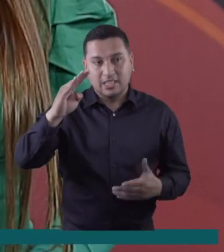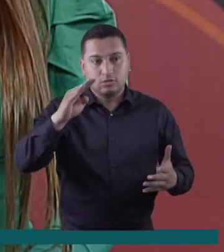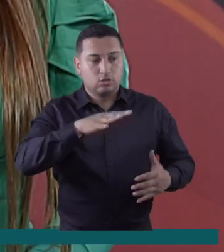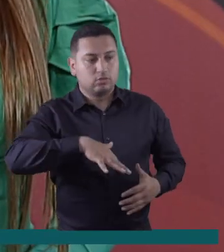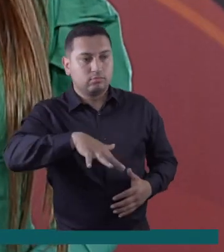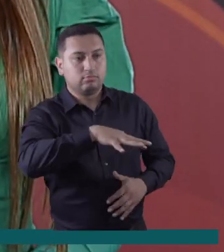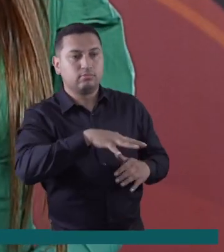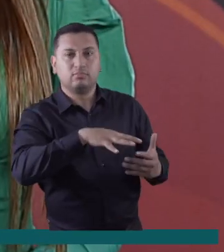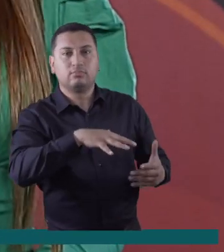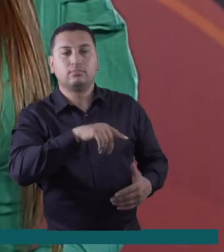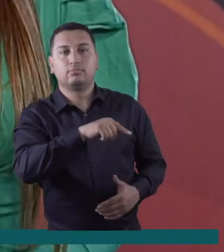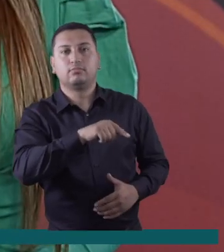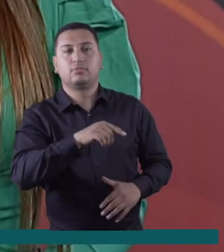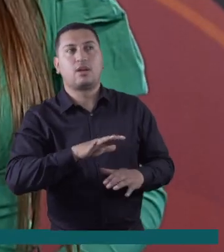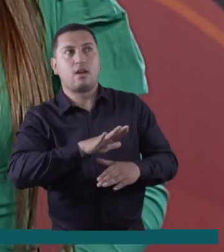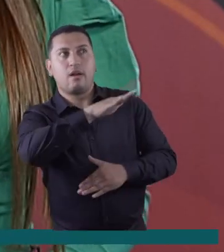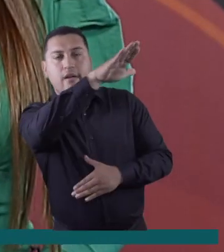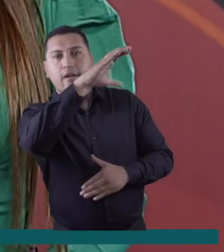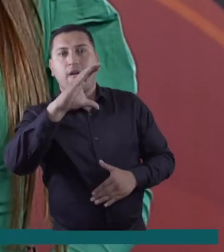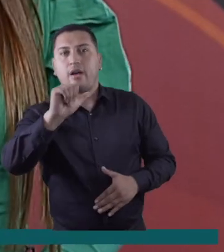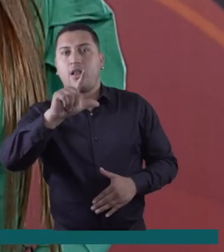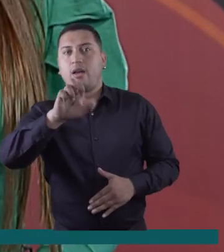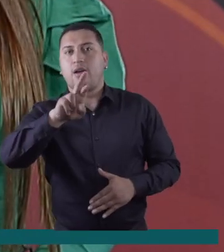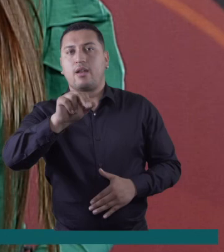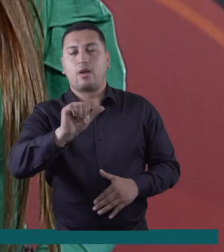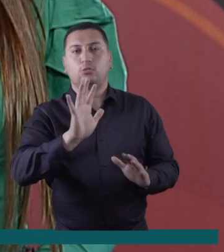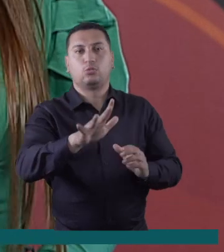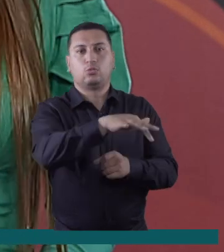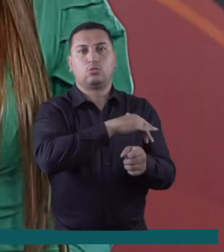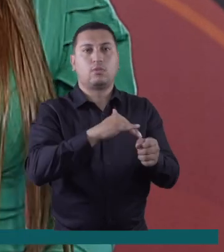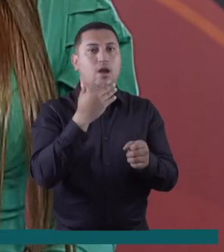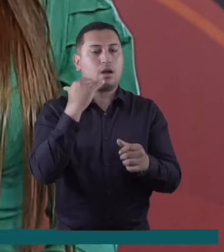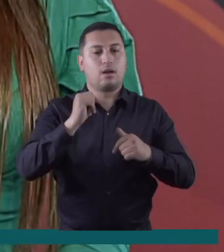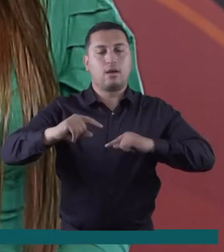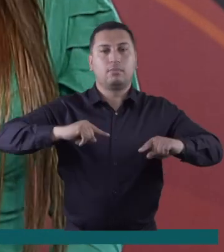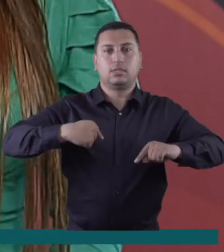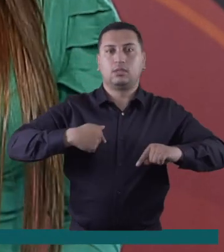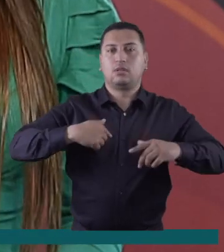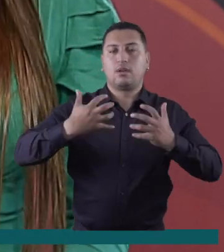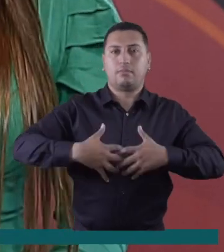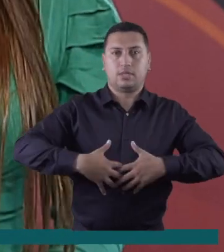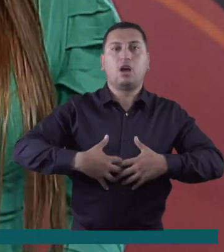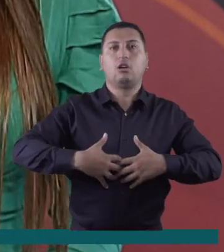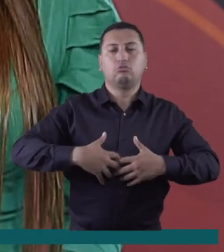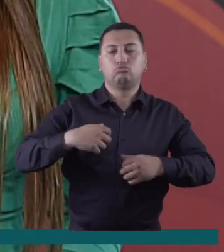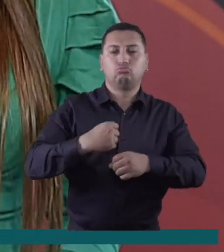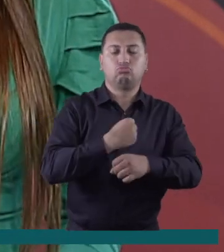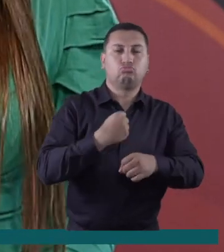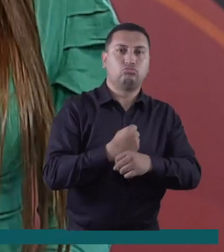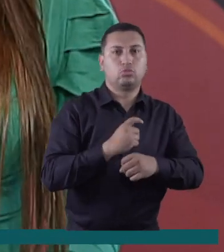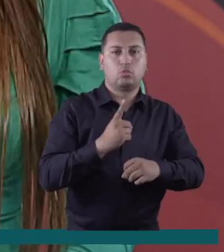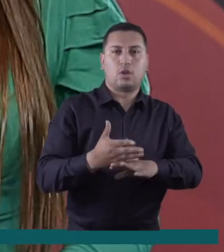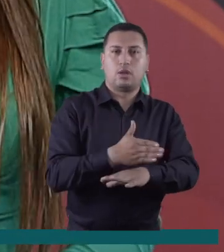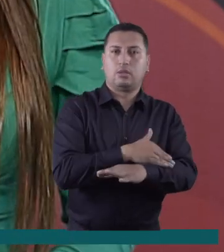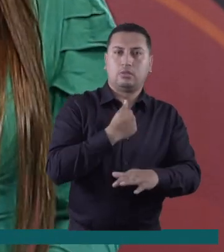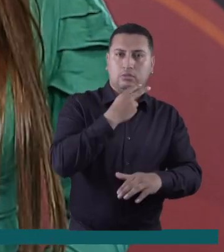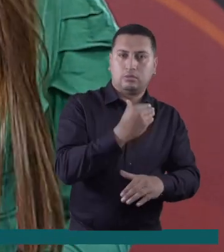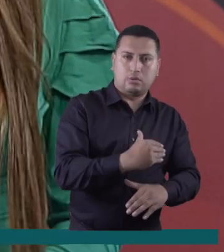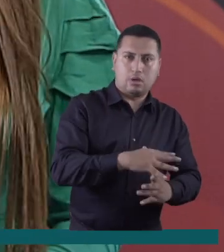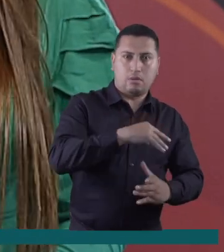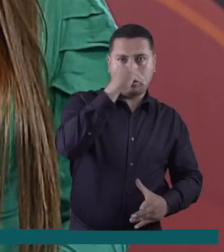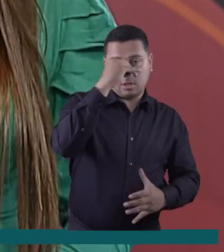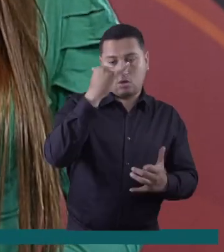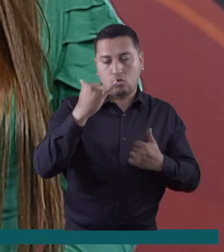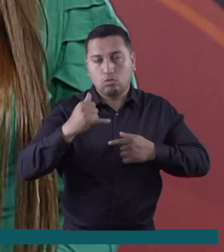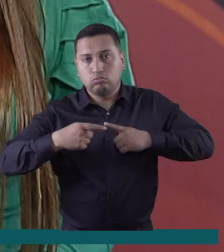Hola Mabel, en el municipio de La Calera, en Cundinamarca, vive una administradora de empresas que siguió su instinto y puso en marcha un oficio